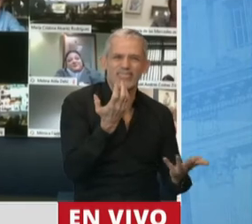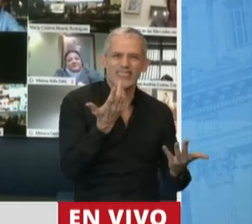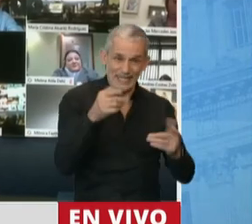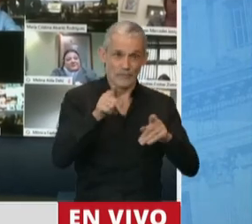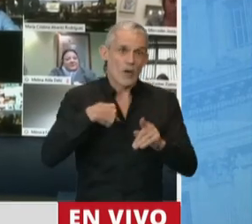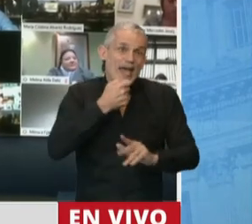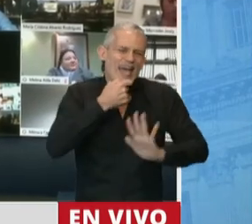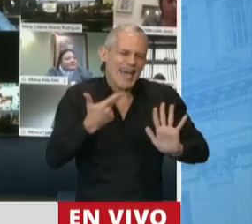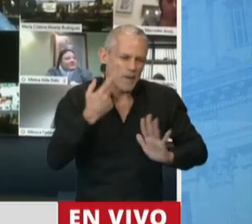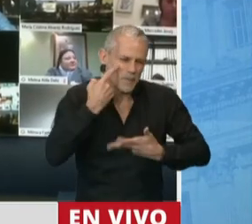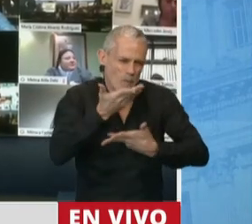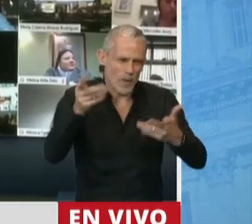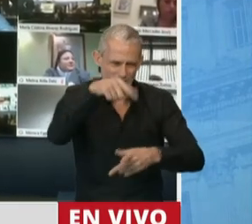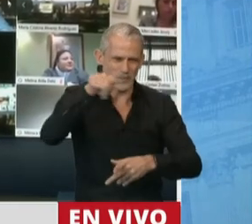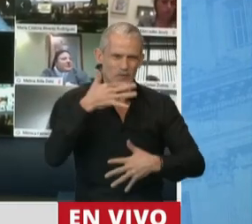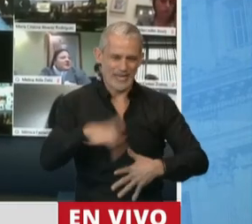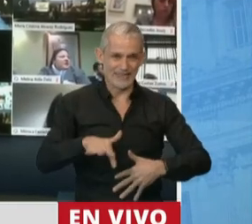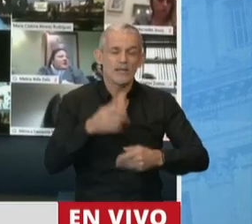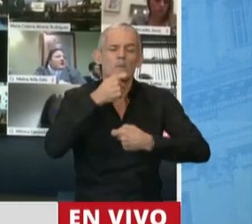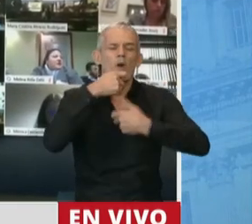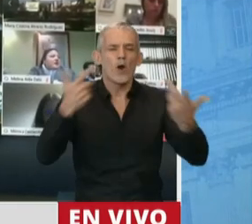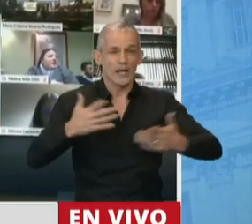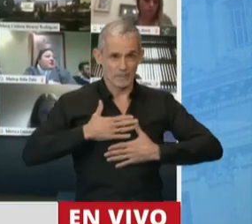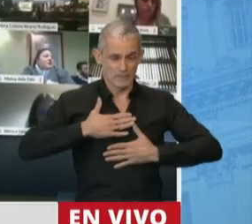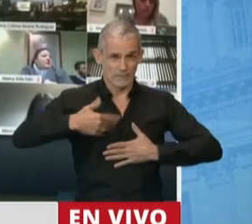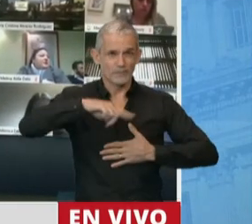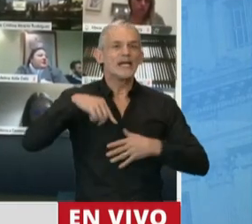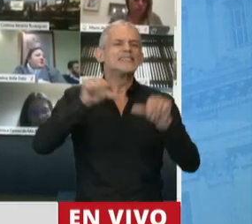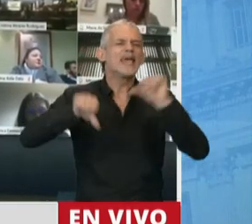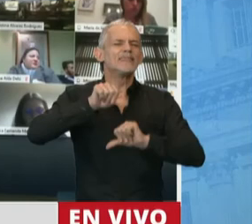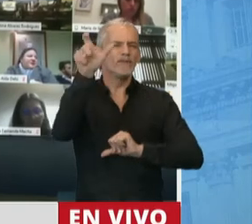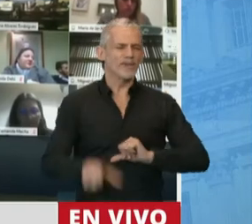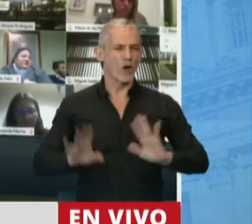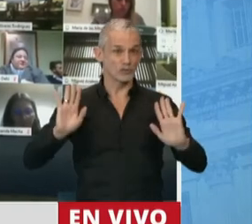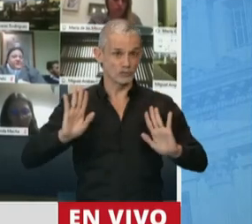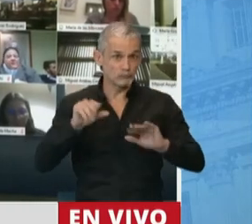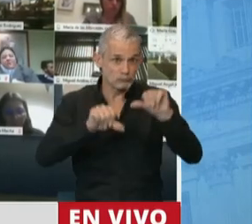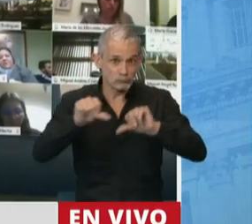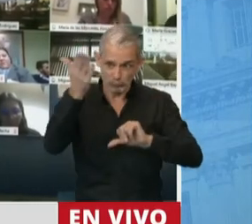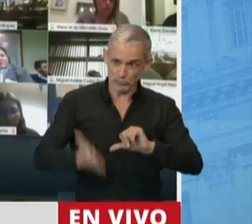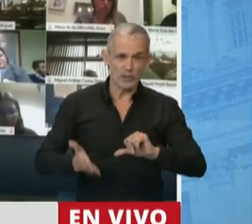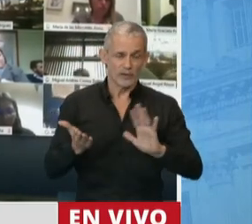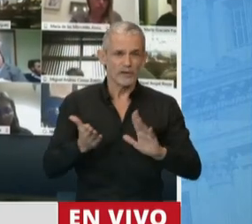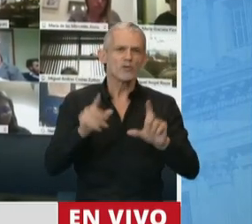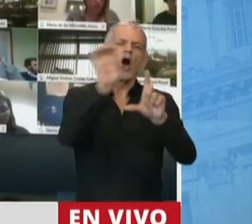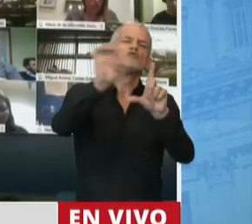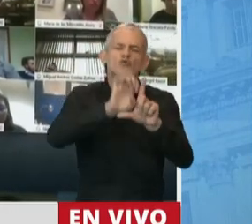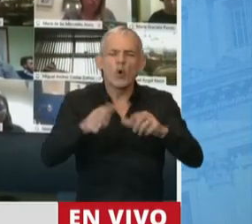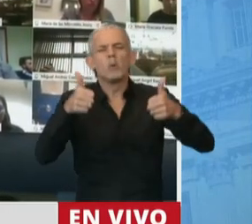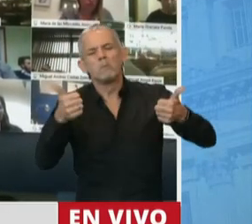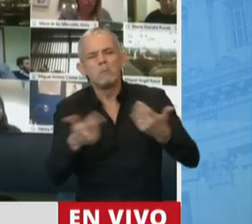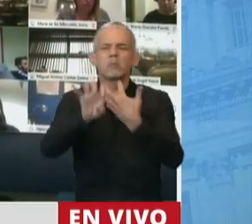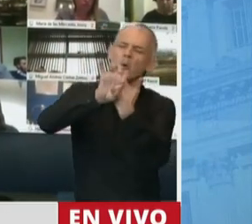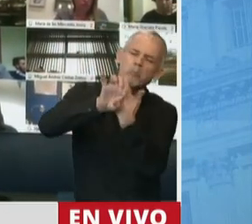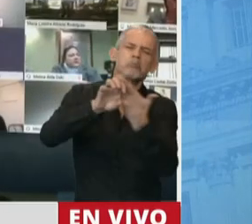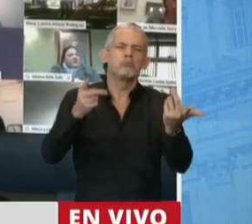para que eso se muestre. En el caso de nuestros científicos, más allá de los ZUN, más allá del